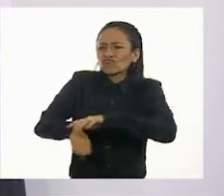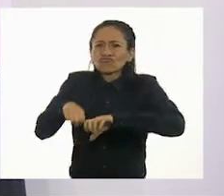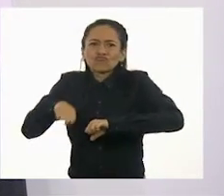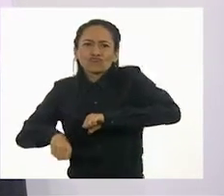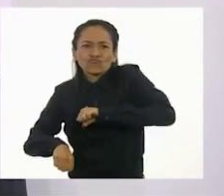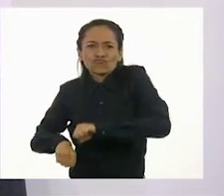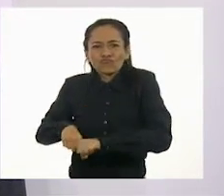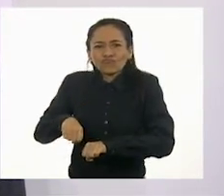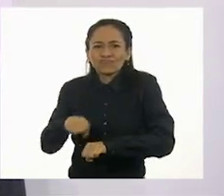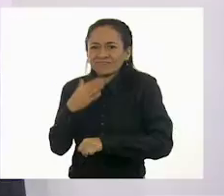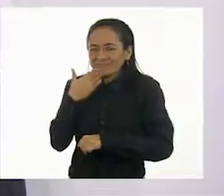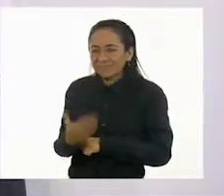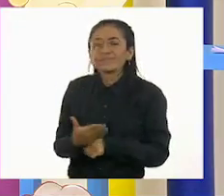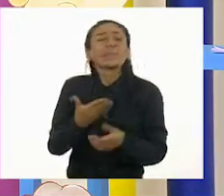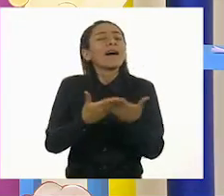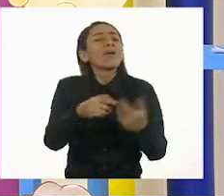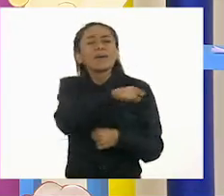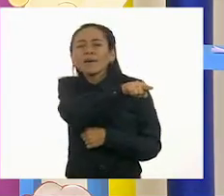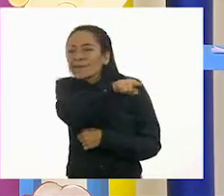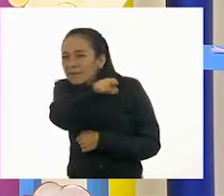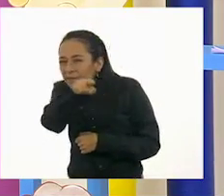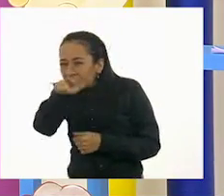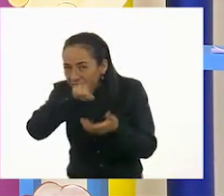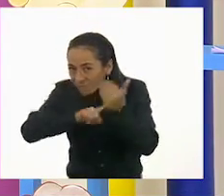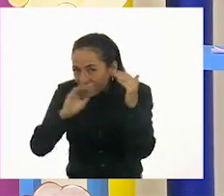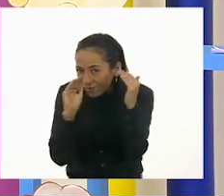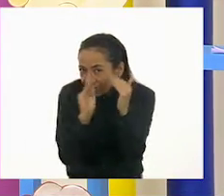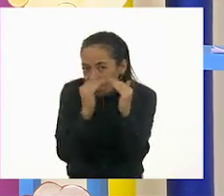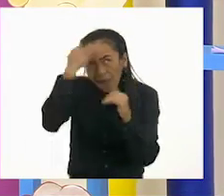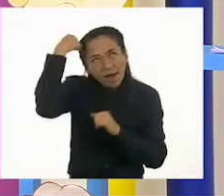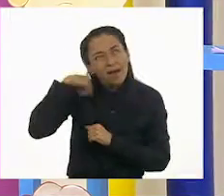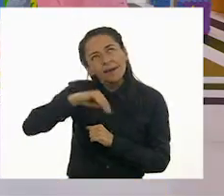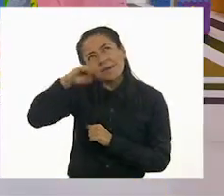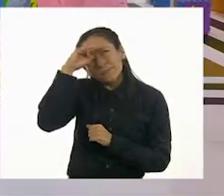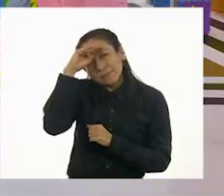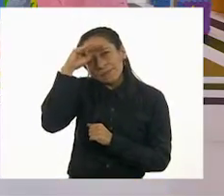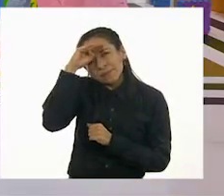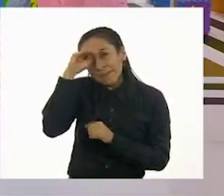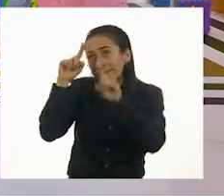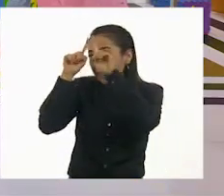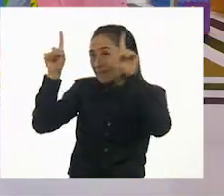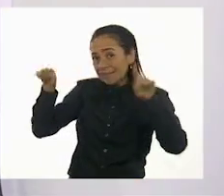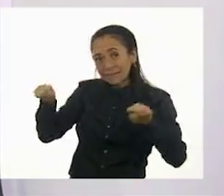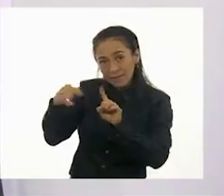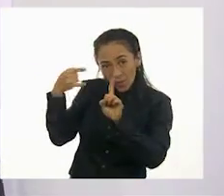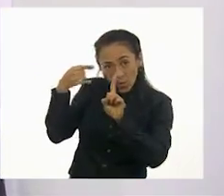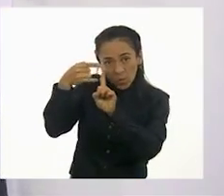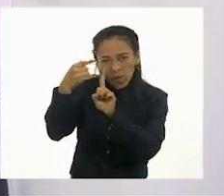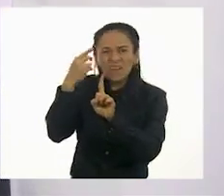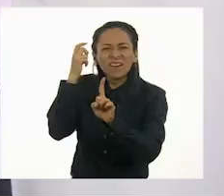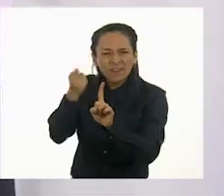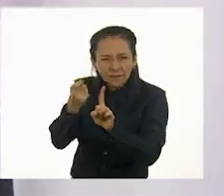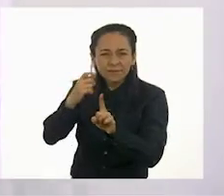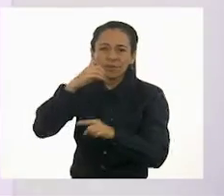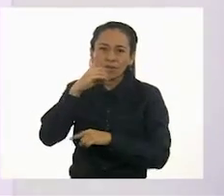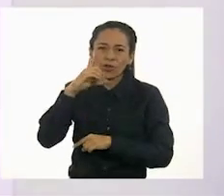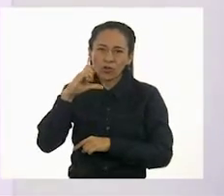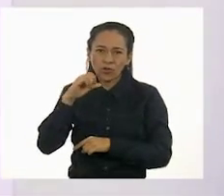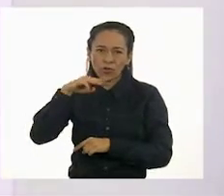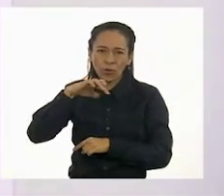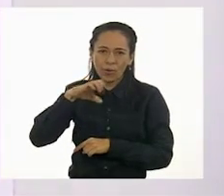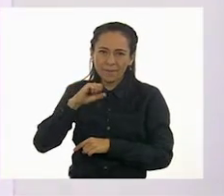Ustedes en casa, piensen qué otro animal podría quedar ahí en el cuadro que dice doméstico. Hay muchos más animales domésticos.